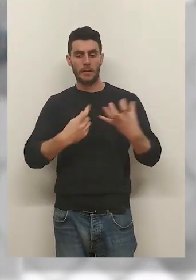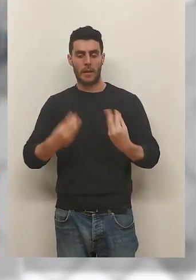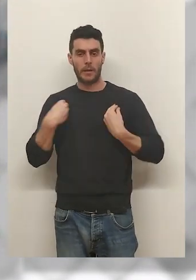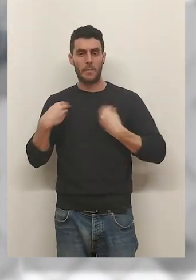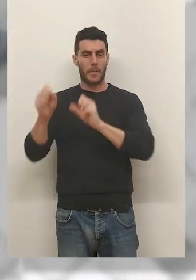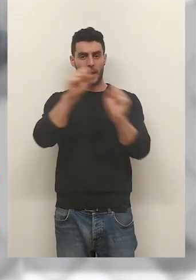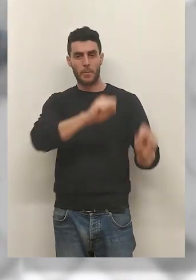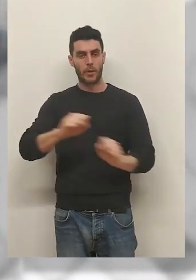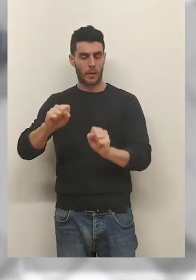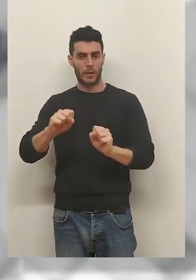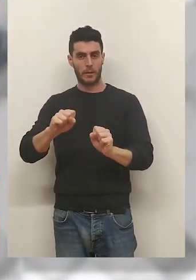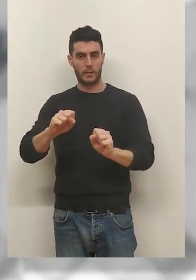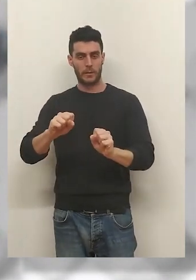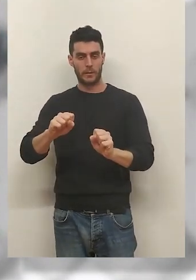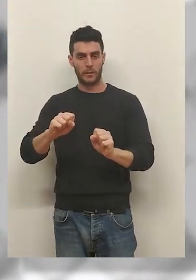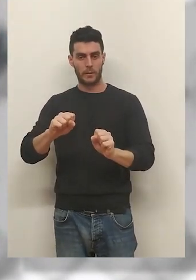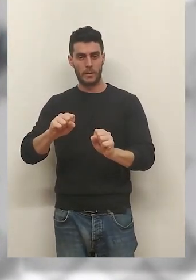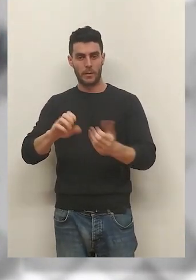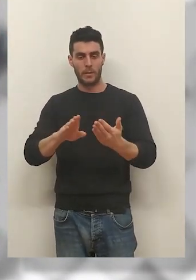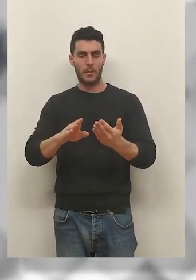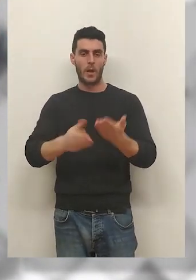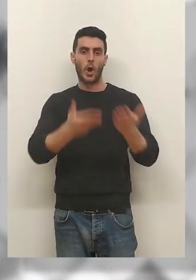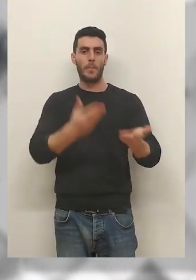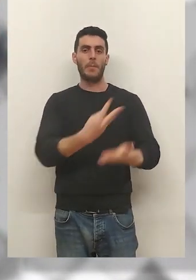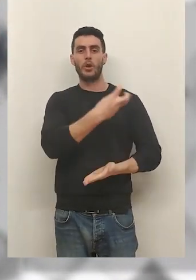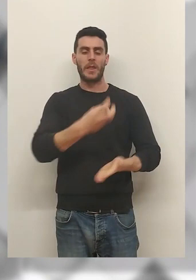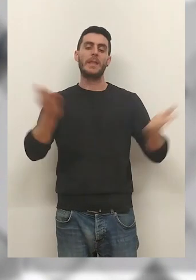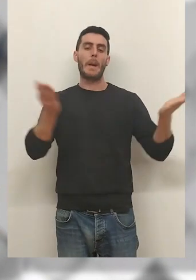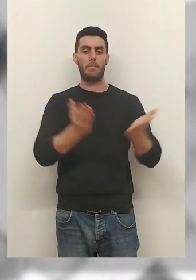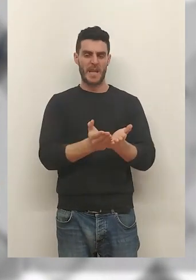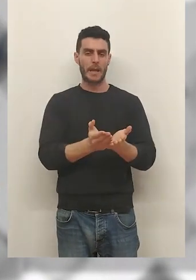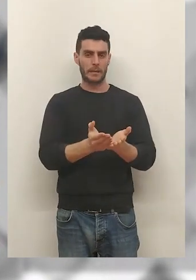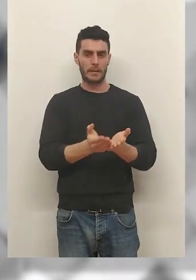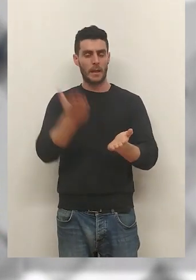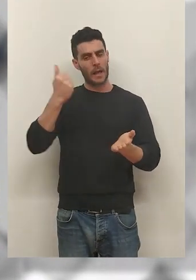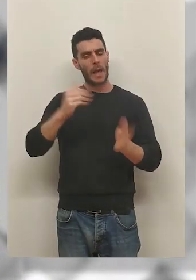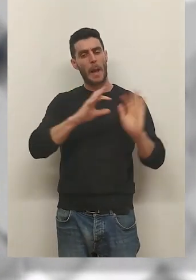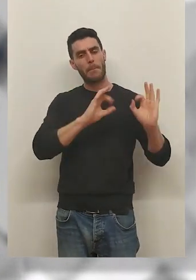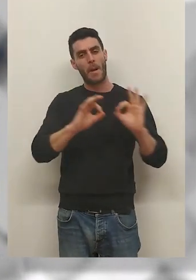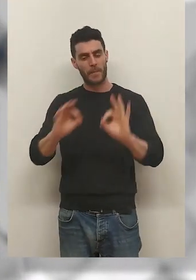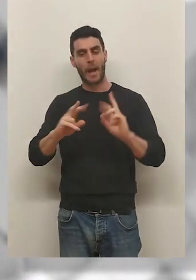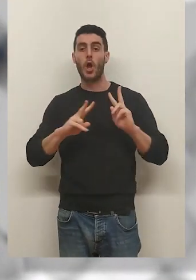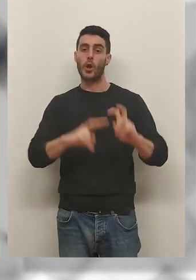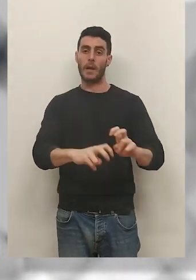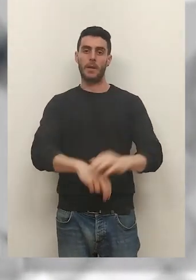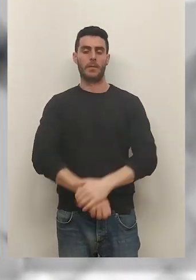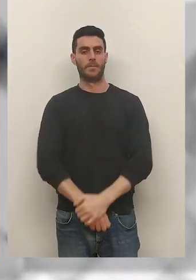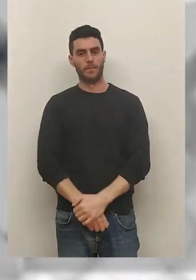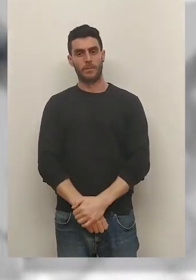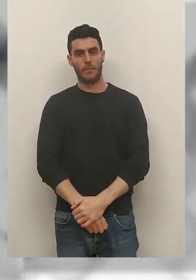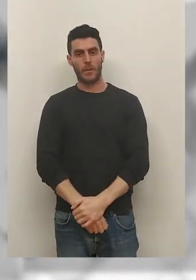viviendas protegidas frente a las 300 villas que estaban planificadas originalmente.